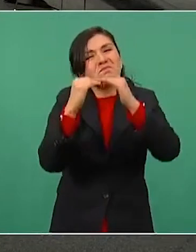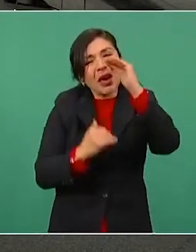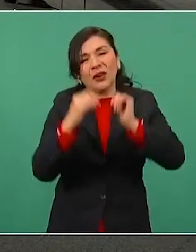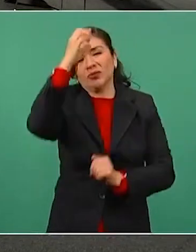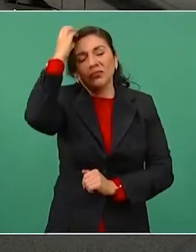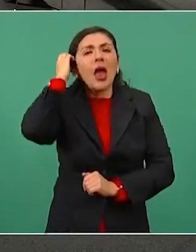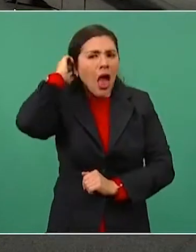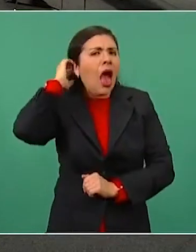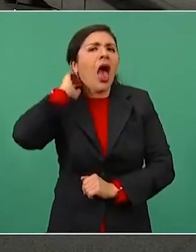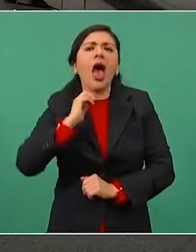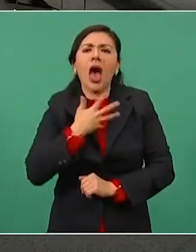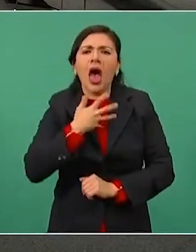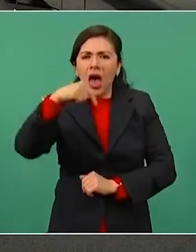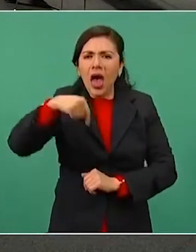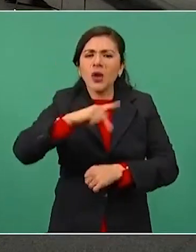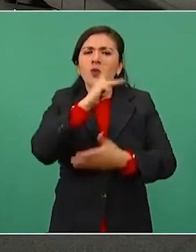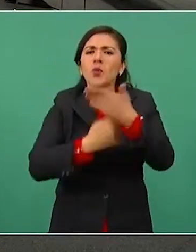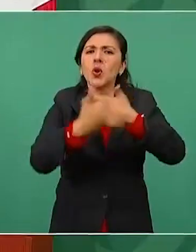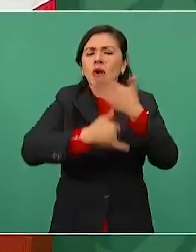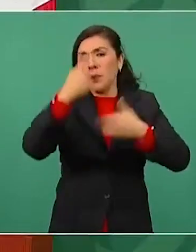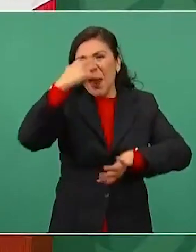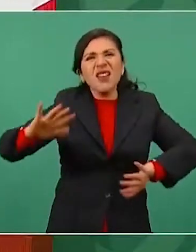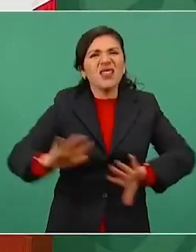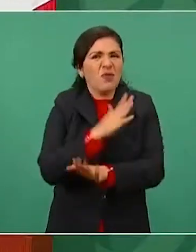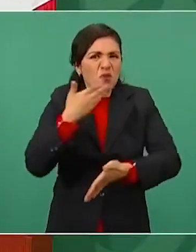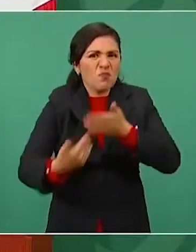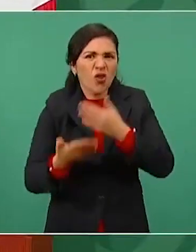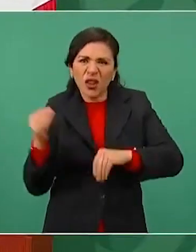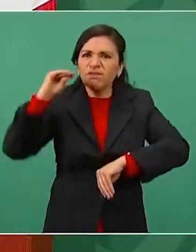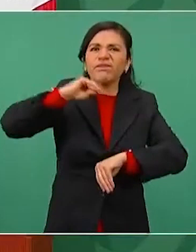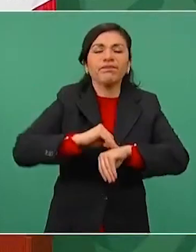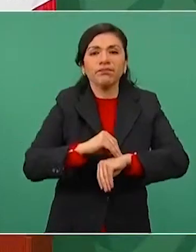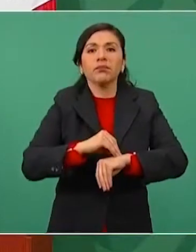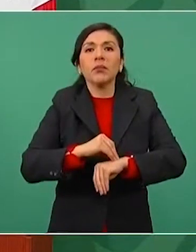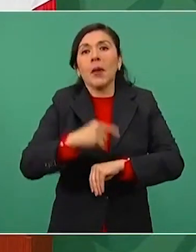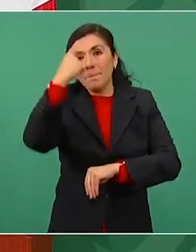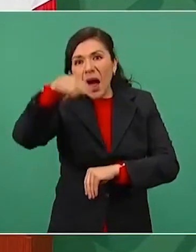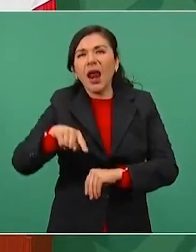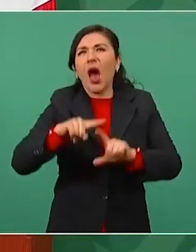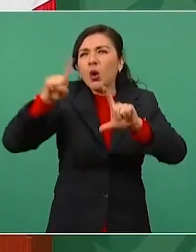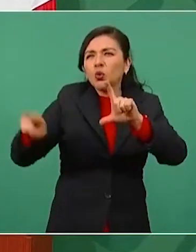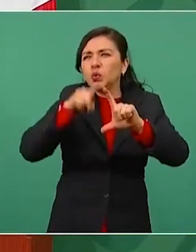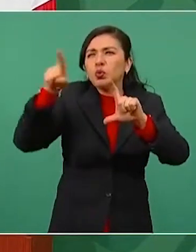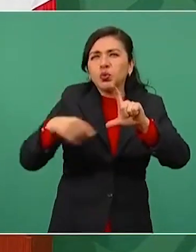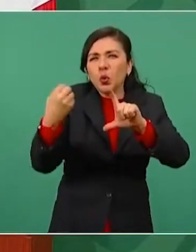modernizar turbinas